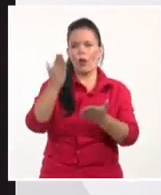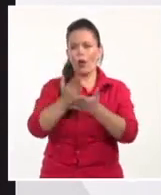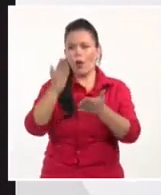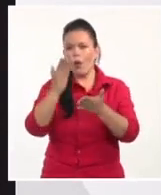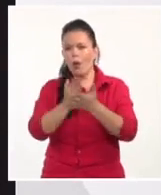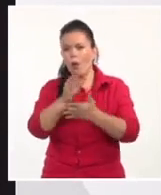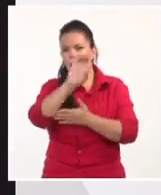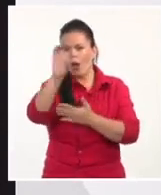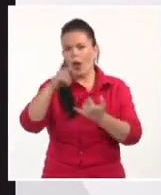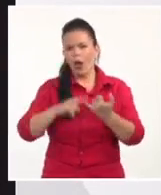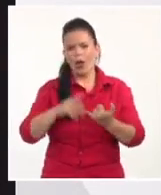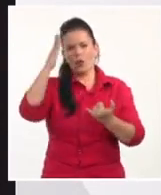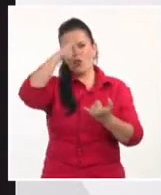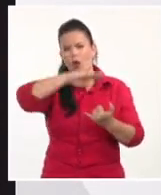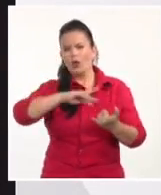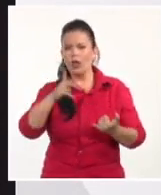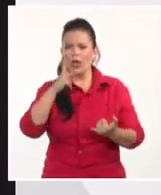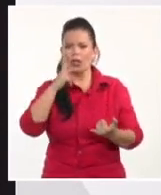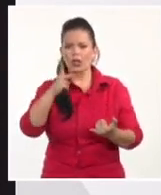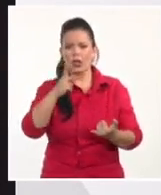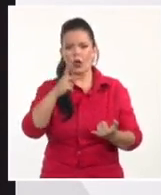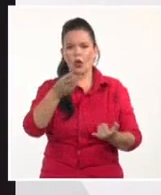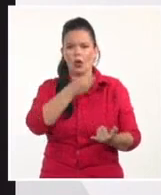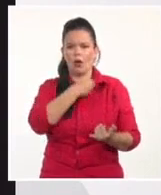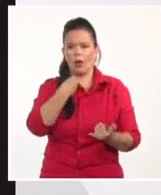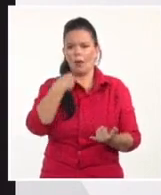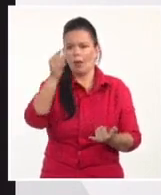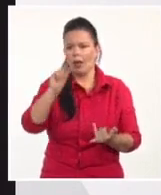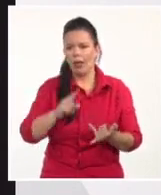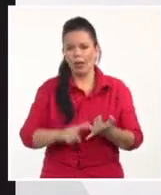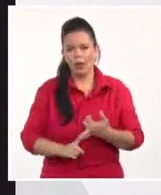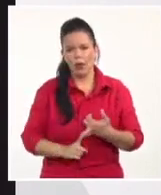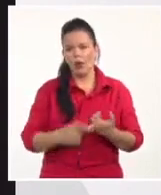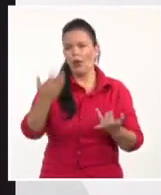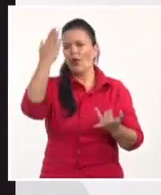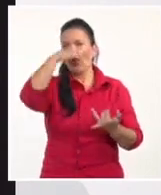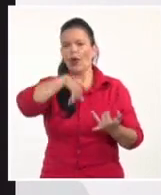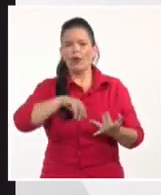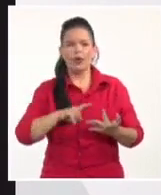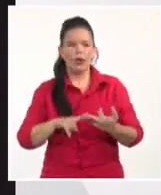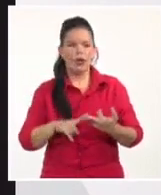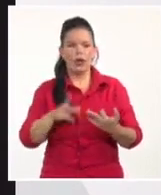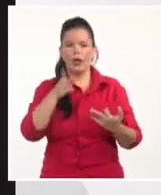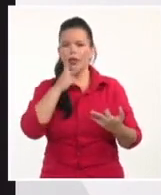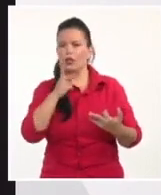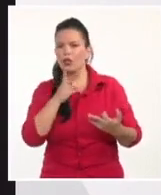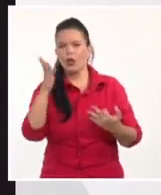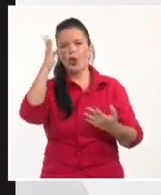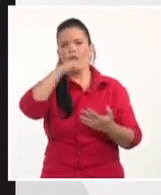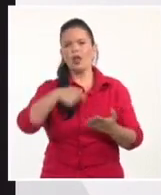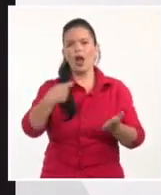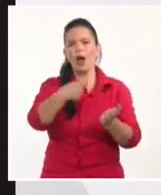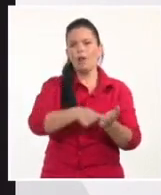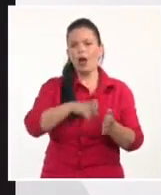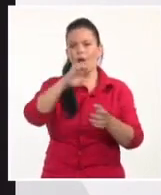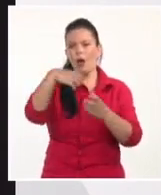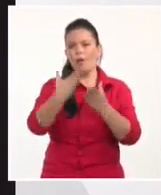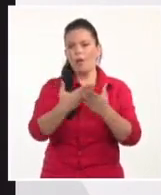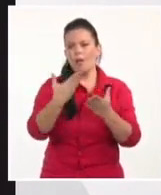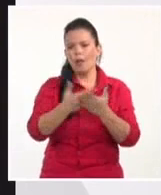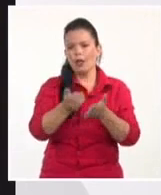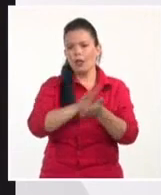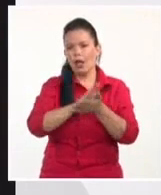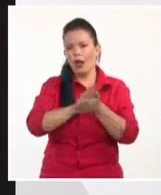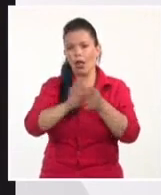ni en las pensiones, y por otro lado que no hubiera, digamos, impuestos para las empresas ni en ningún tipo de restricción por parte